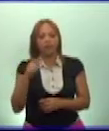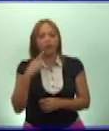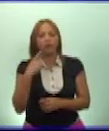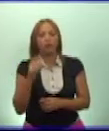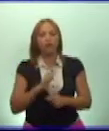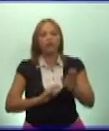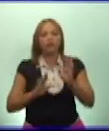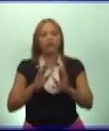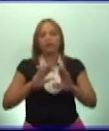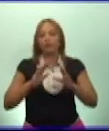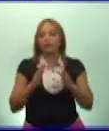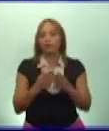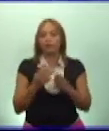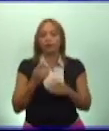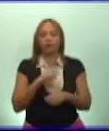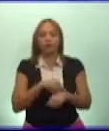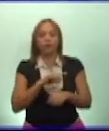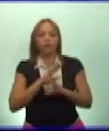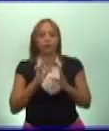todos los tiempos.